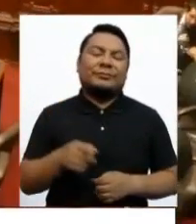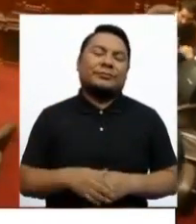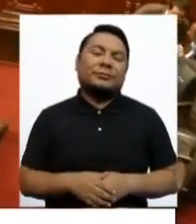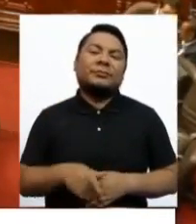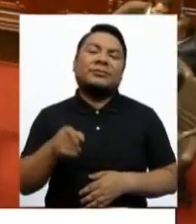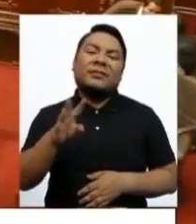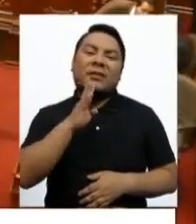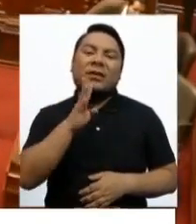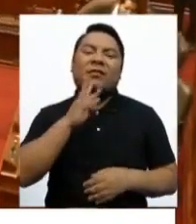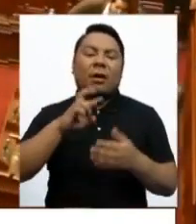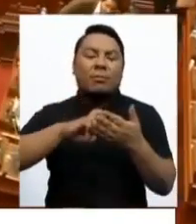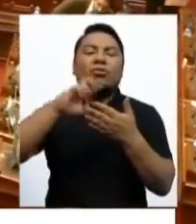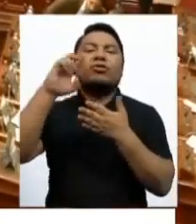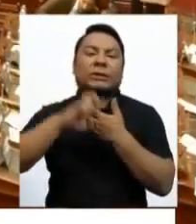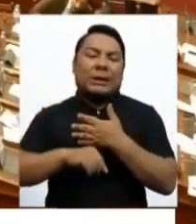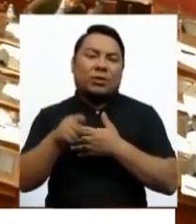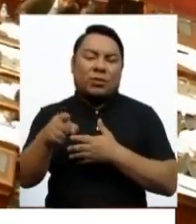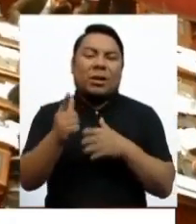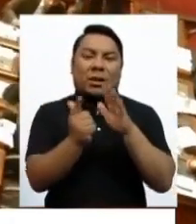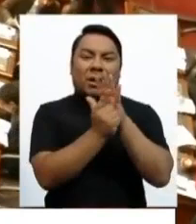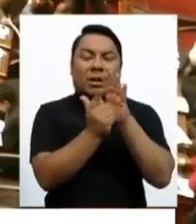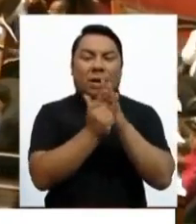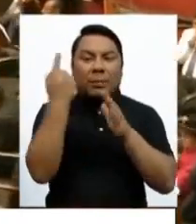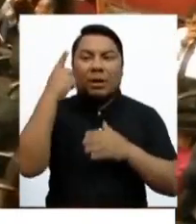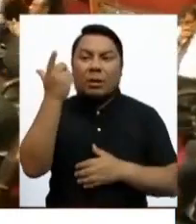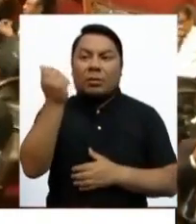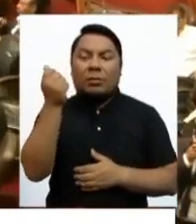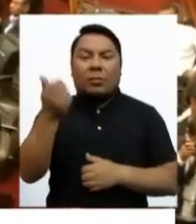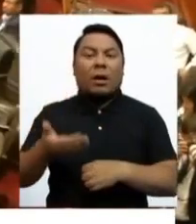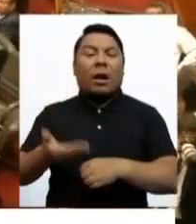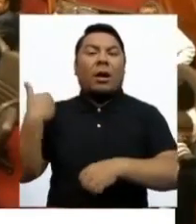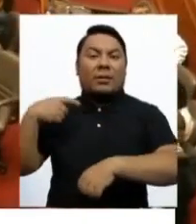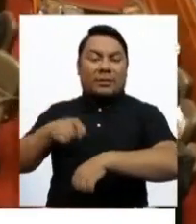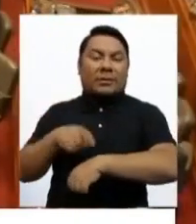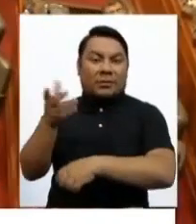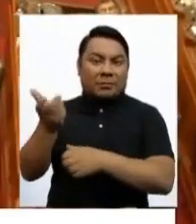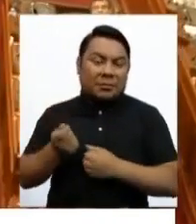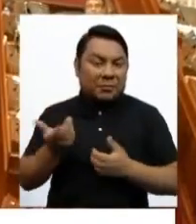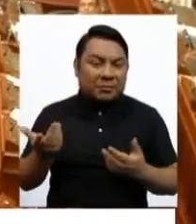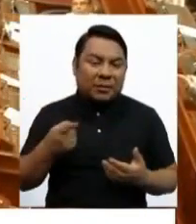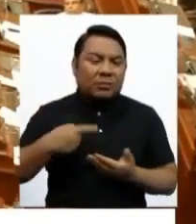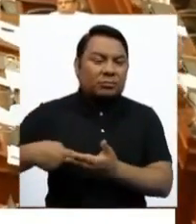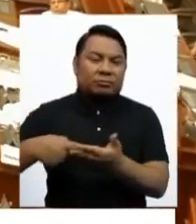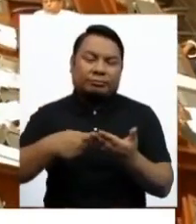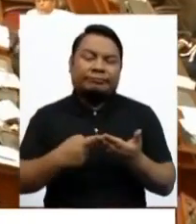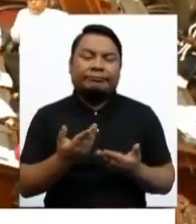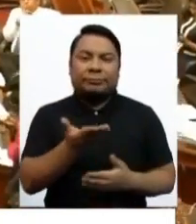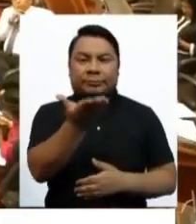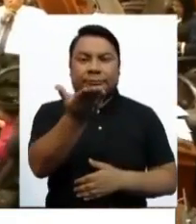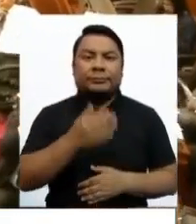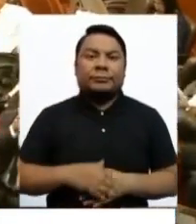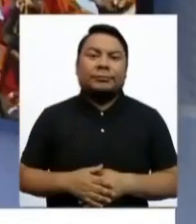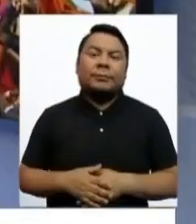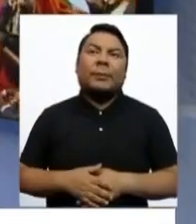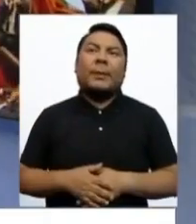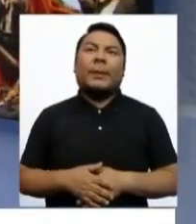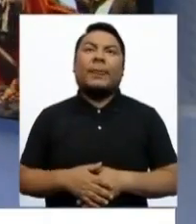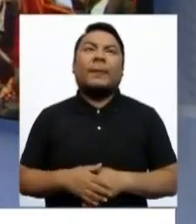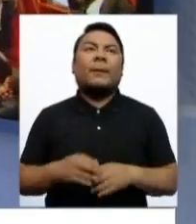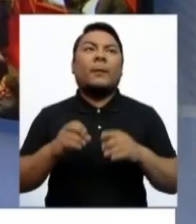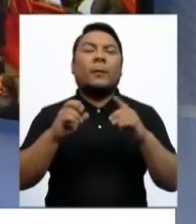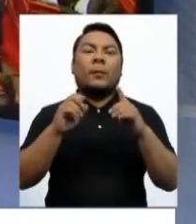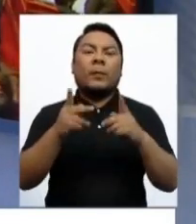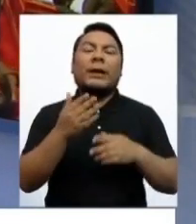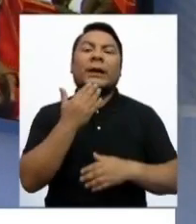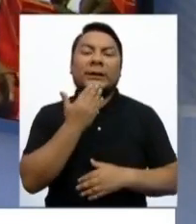régimen especial de jubilación anticipada para desempleados en el sistema privado de pensiones. Enrique Paola. Muy bien, Incarnas,